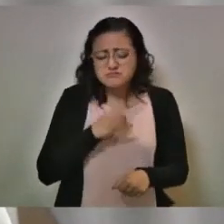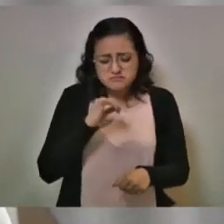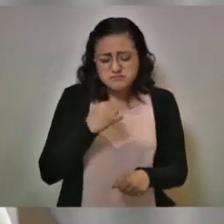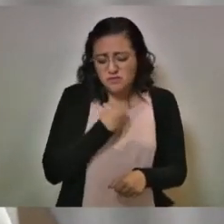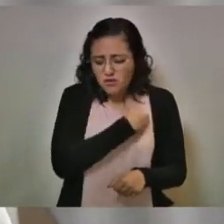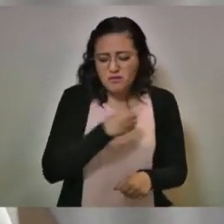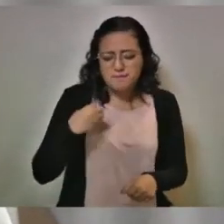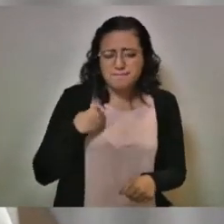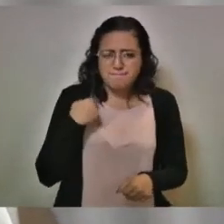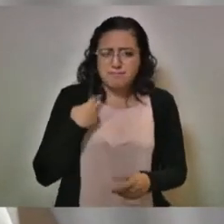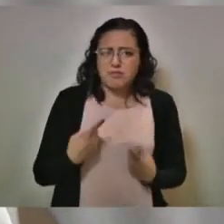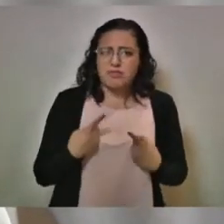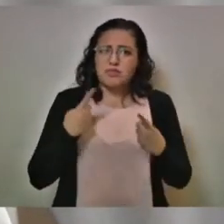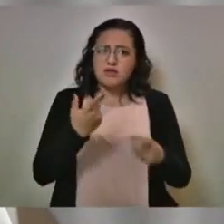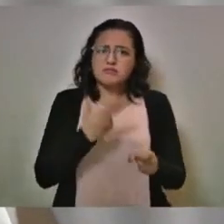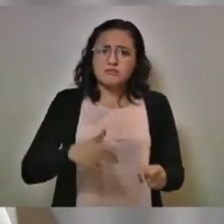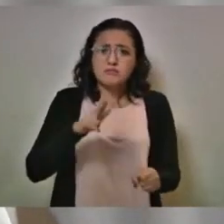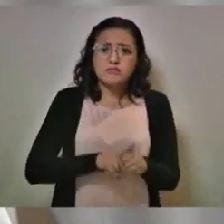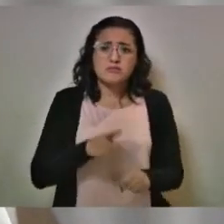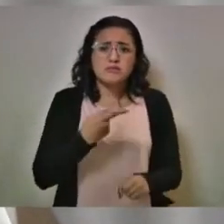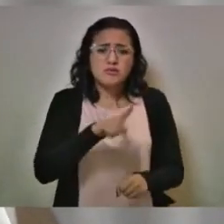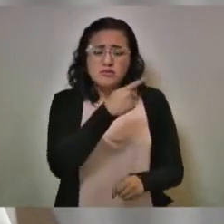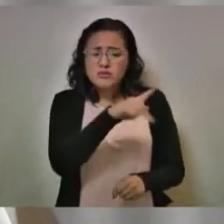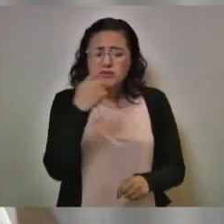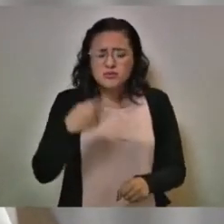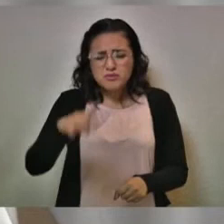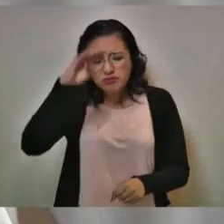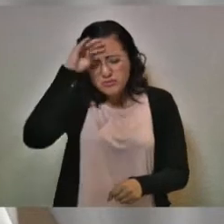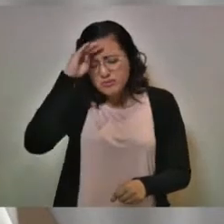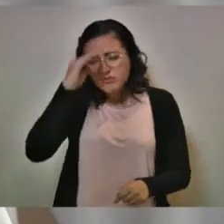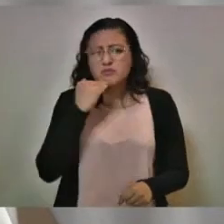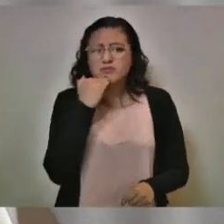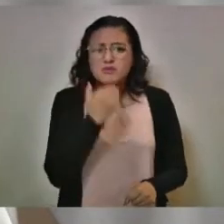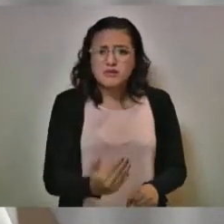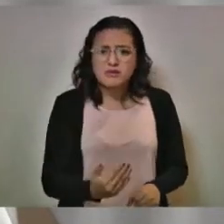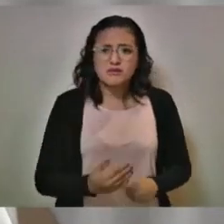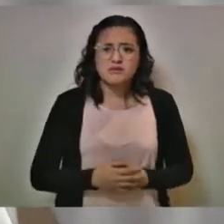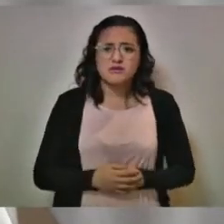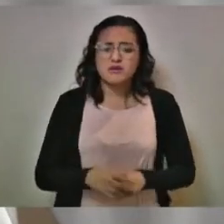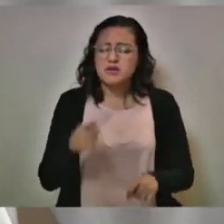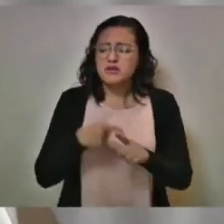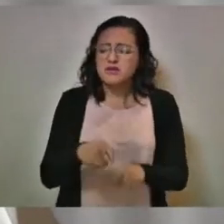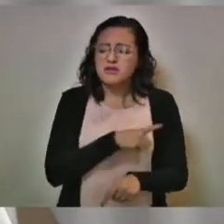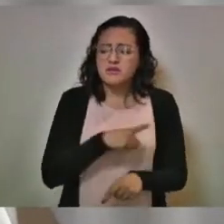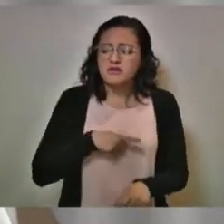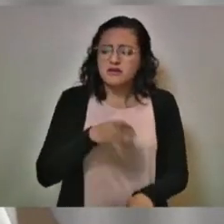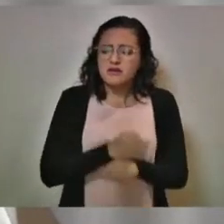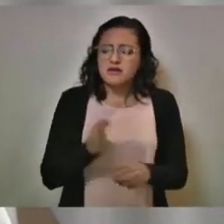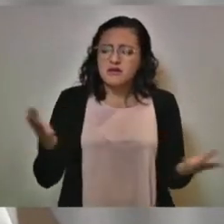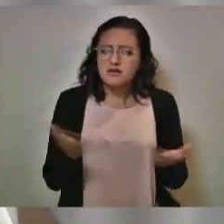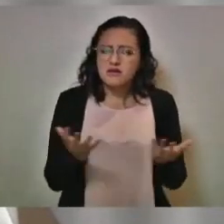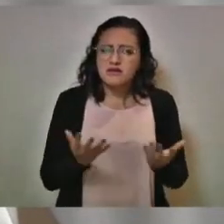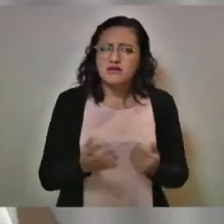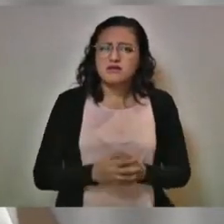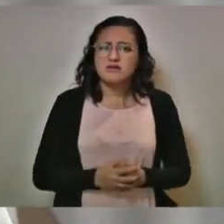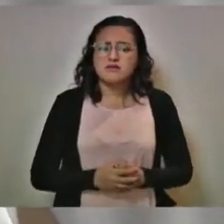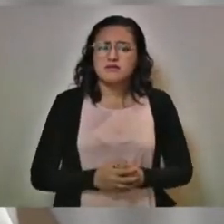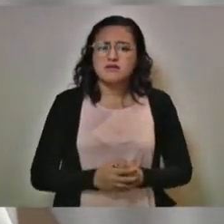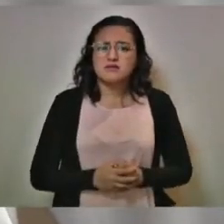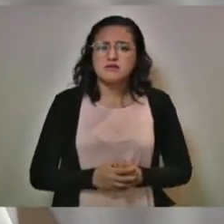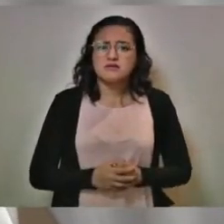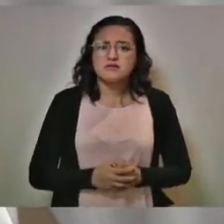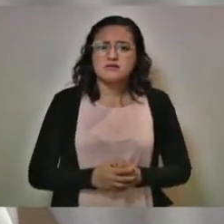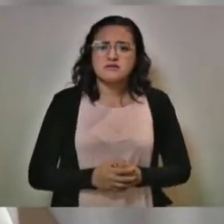hospitalización. Pero tomen conciencia que lo que tiene que hacerse es una